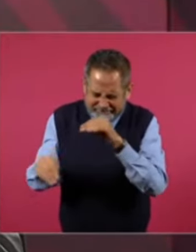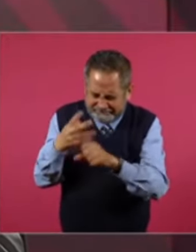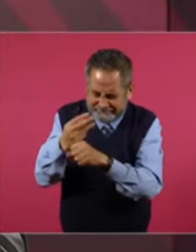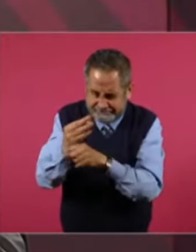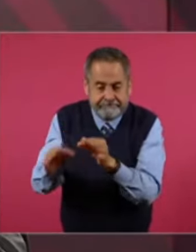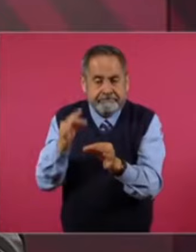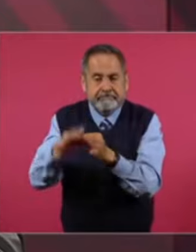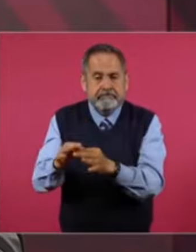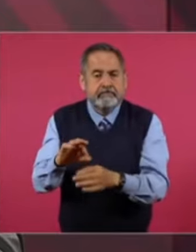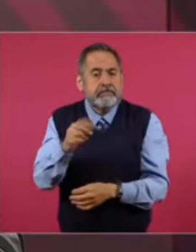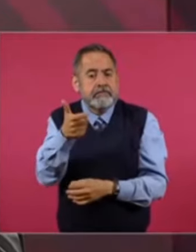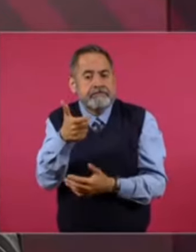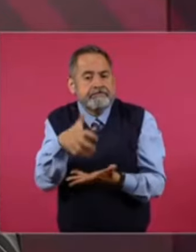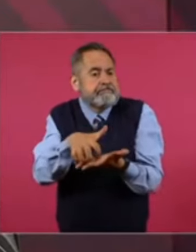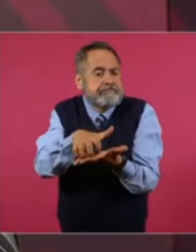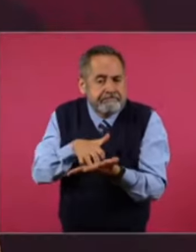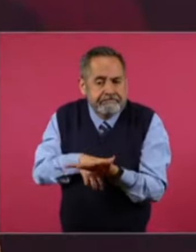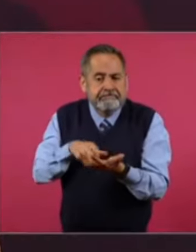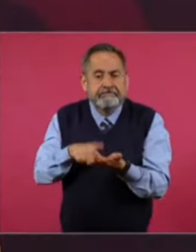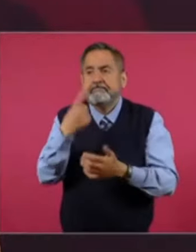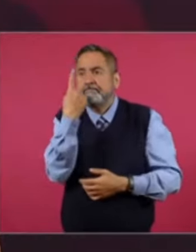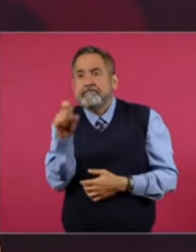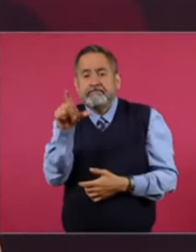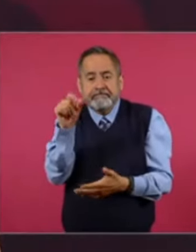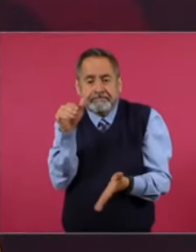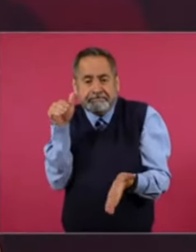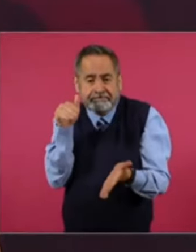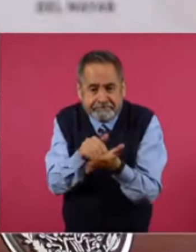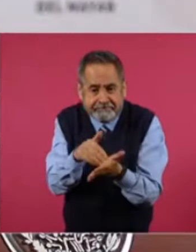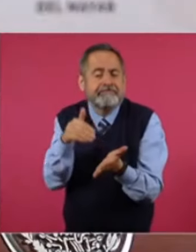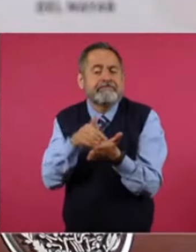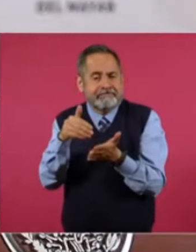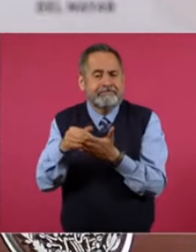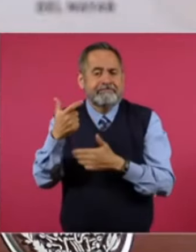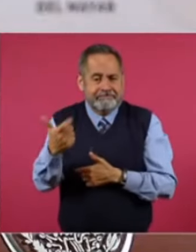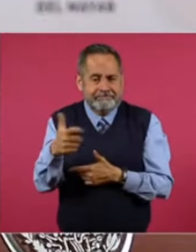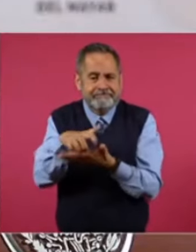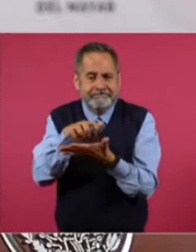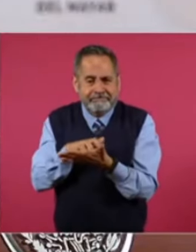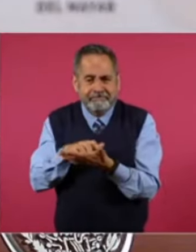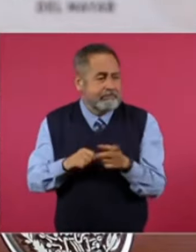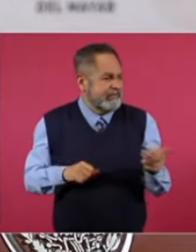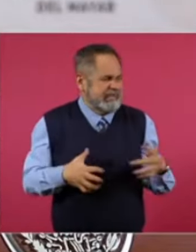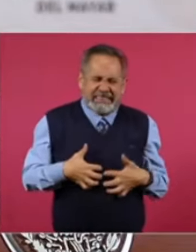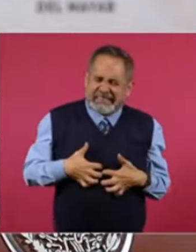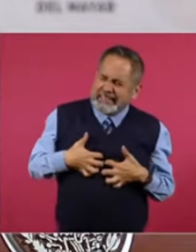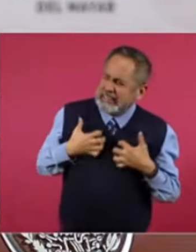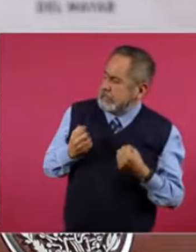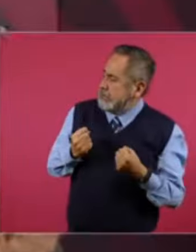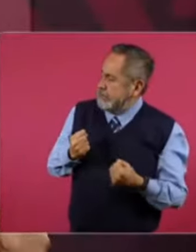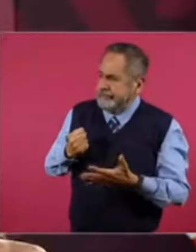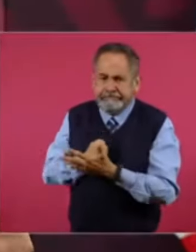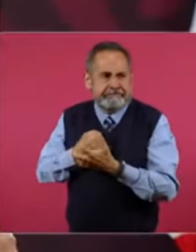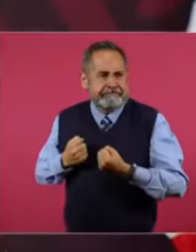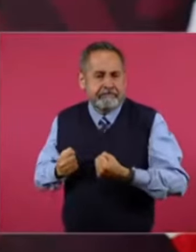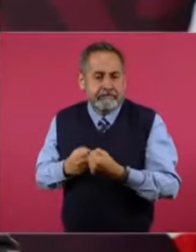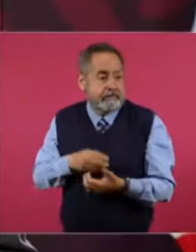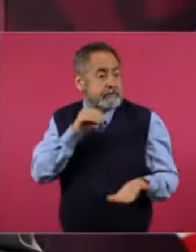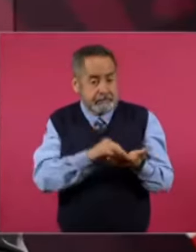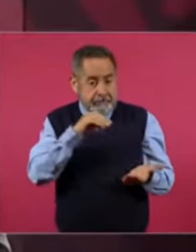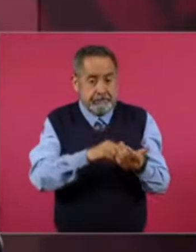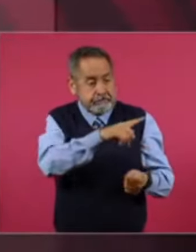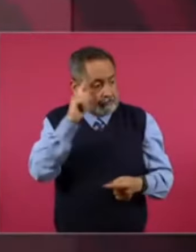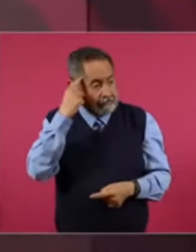Y nos ahorramos. Ciento veinte mil millones. De pesos. Como quedaron así enojadísimos. Todavía no se les pasa.